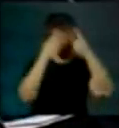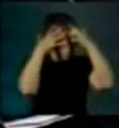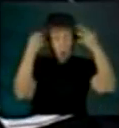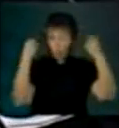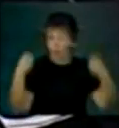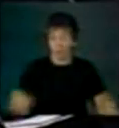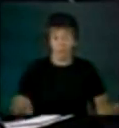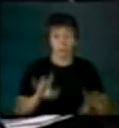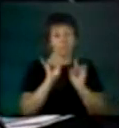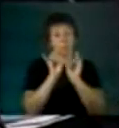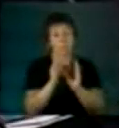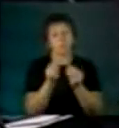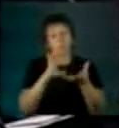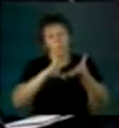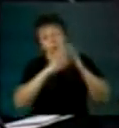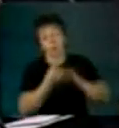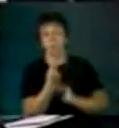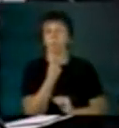discurso político.